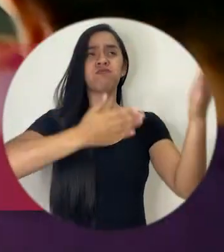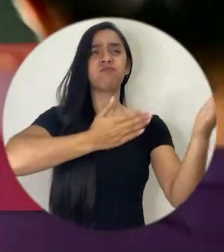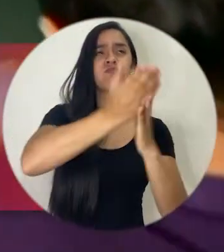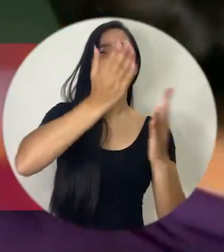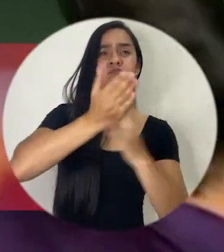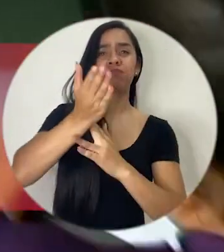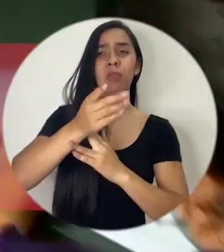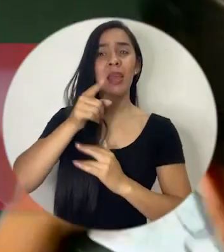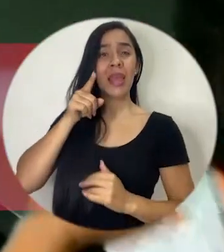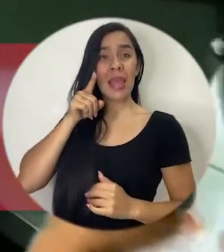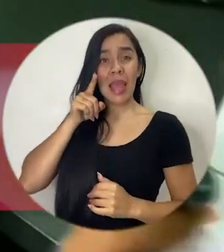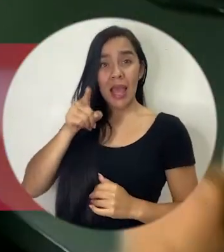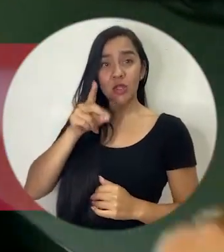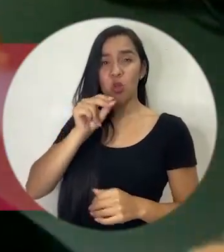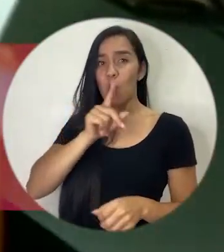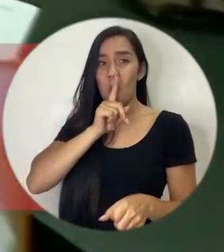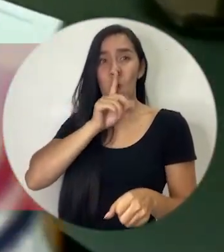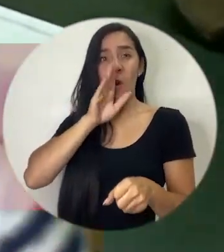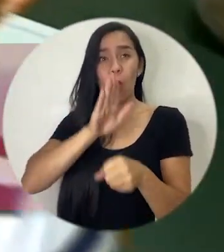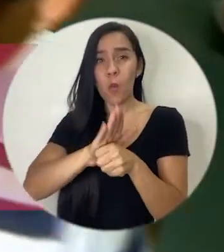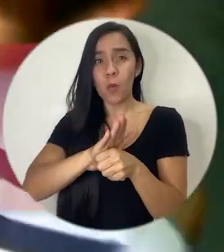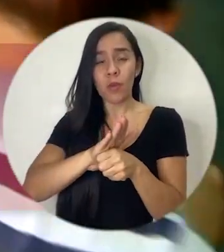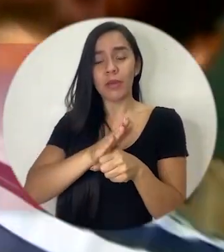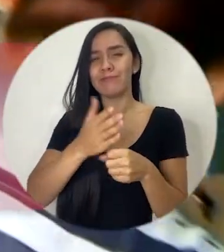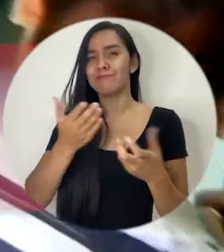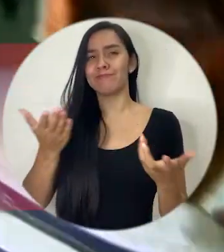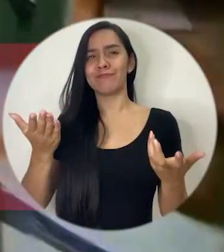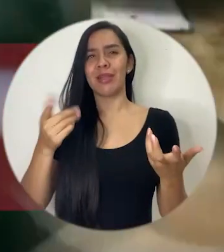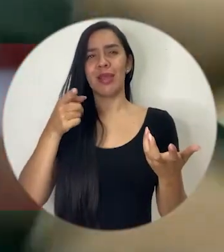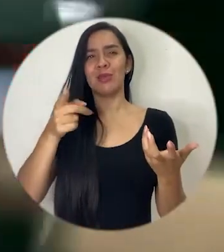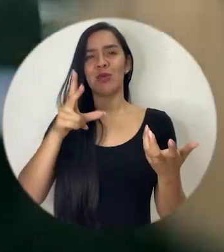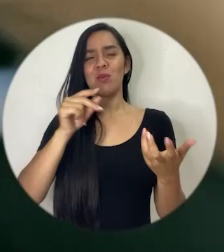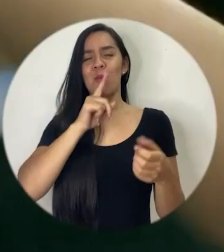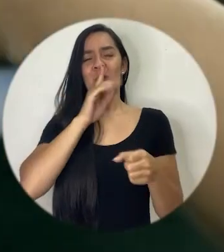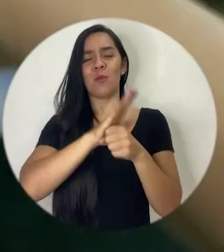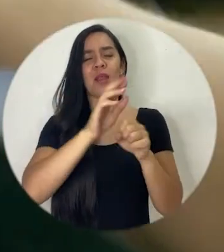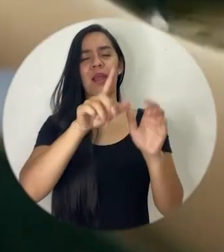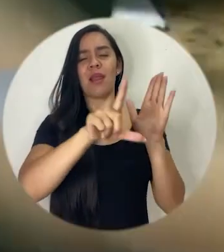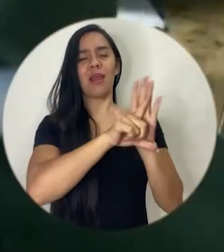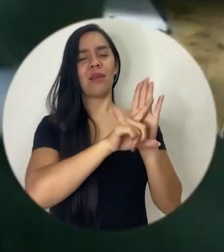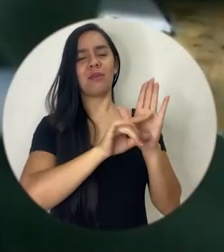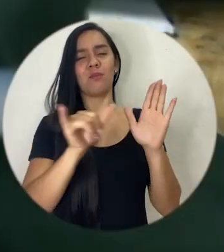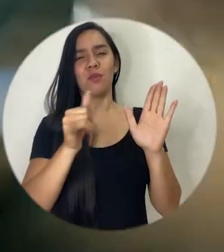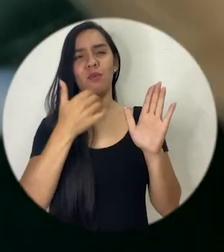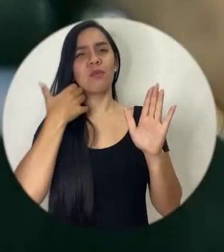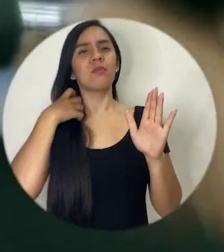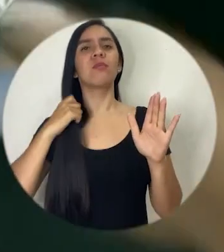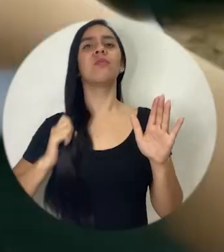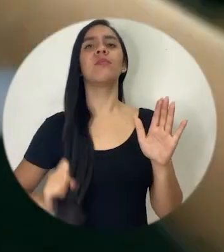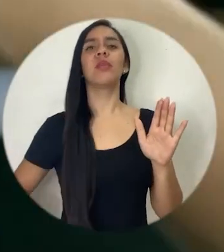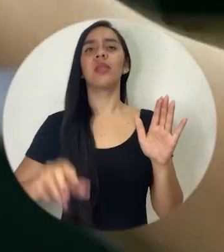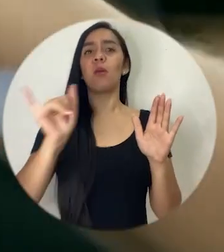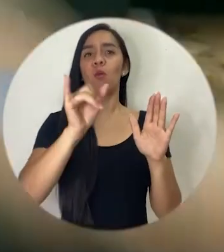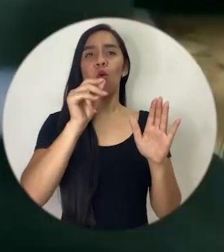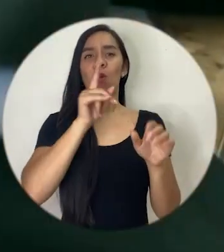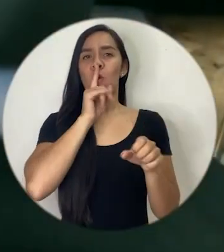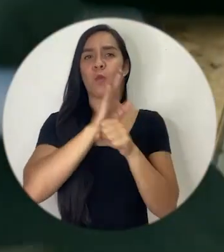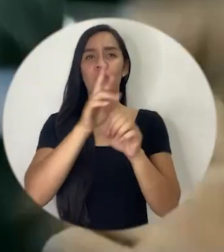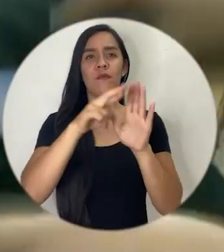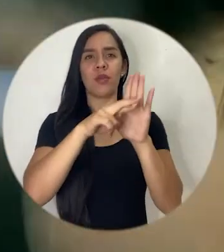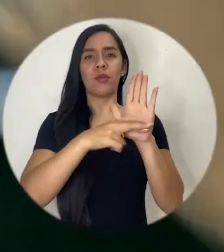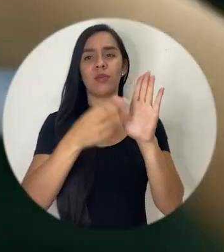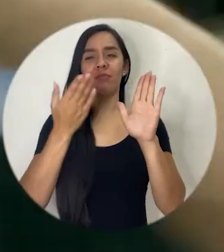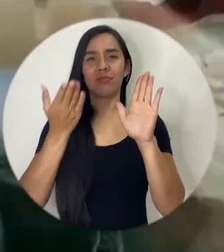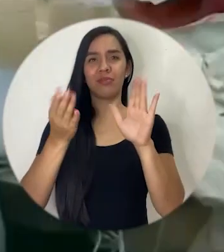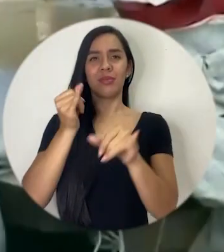negligencia regulatoria y claramente un incumplimiento de la ley y del reglamento por